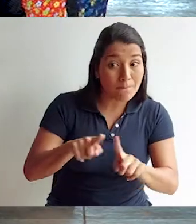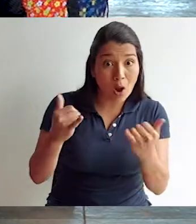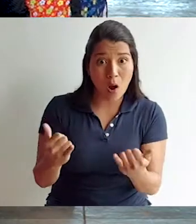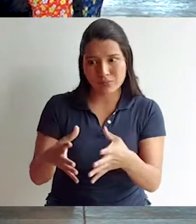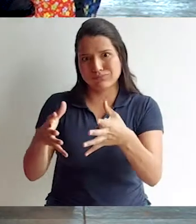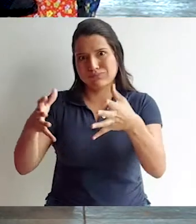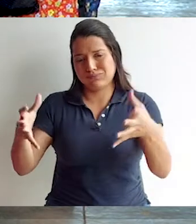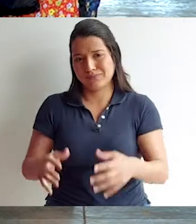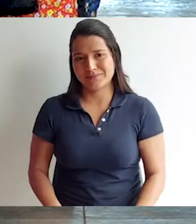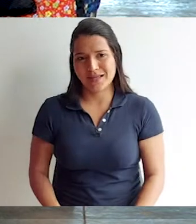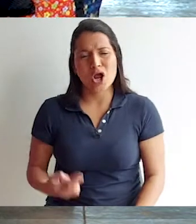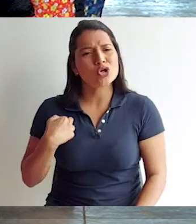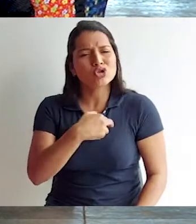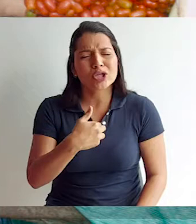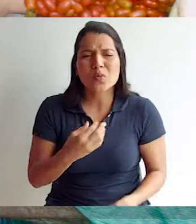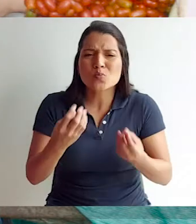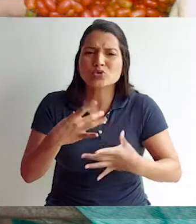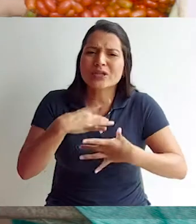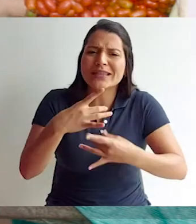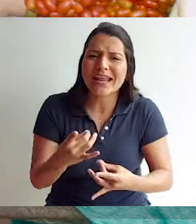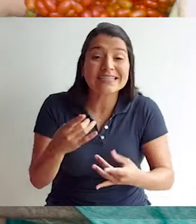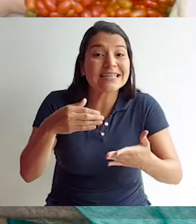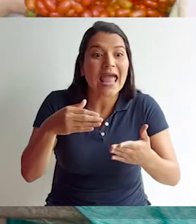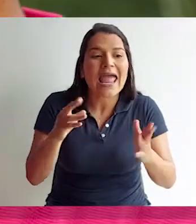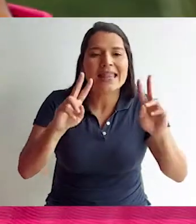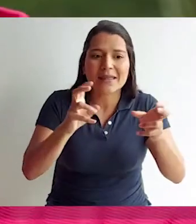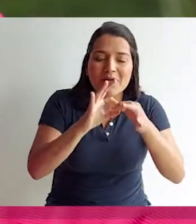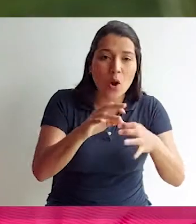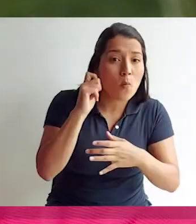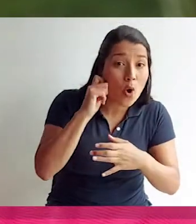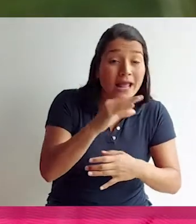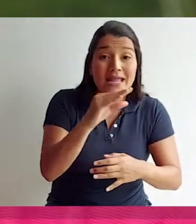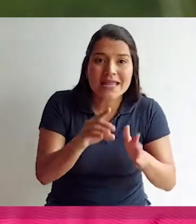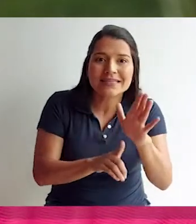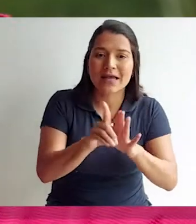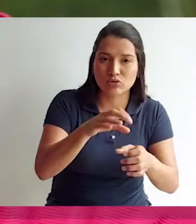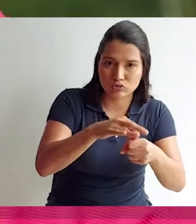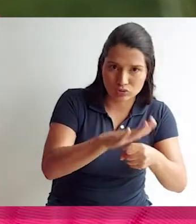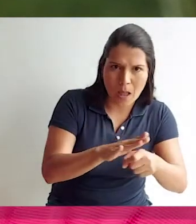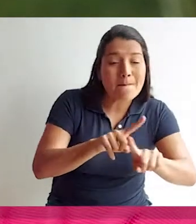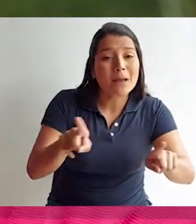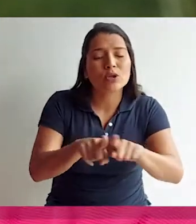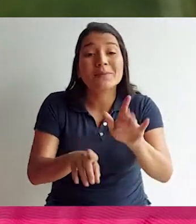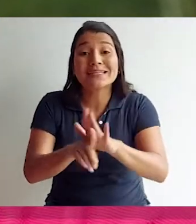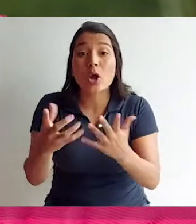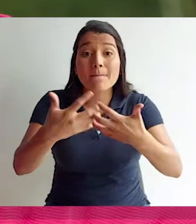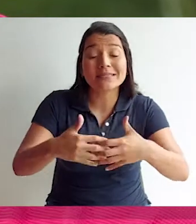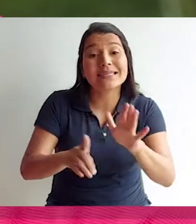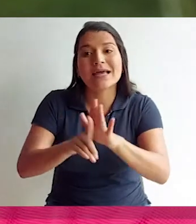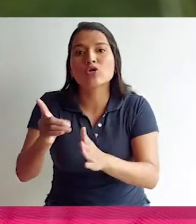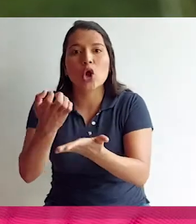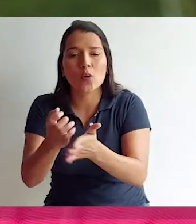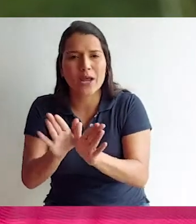Fuimos primero cuatro o cinco mujeres y ve el grupo que somos. Nos interesa muchísimo no solo el tema de género en el sector agropecuario, sino el desarrollo